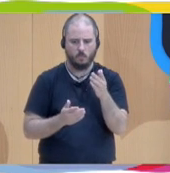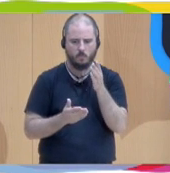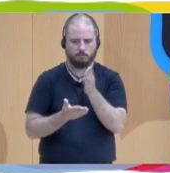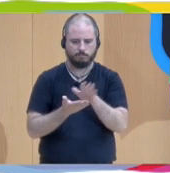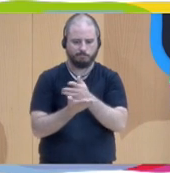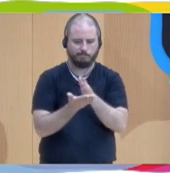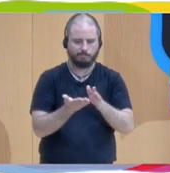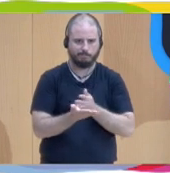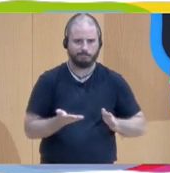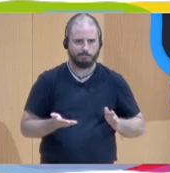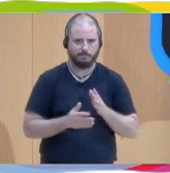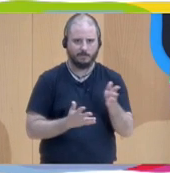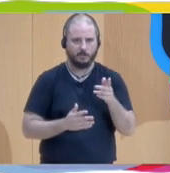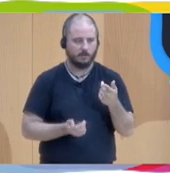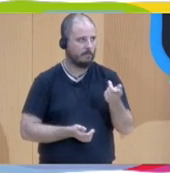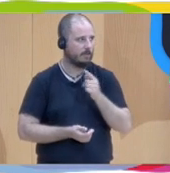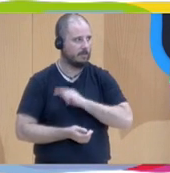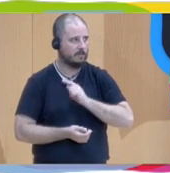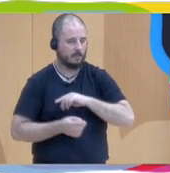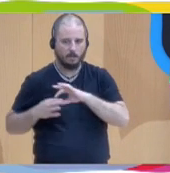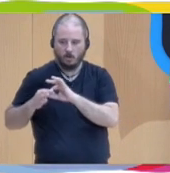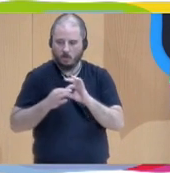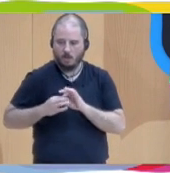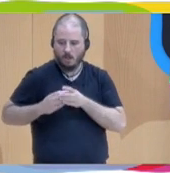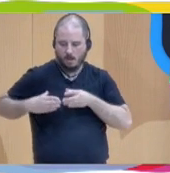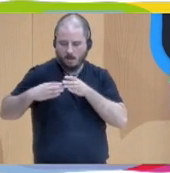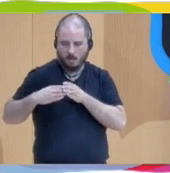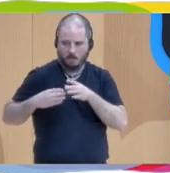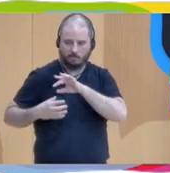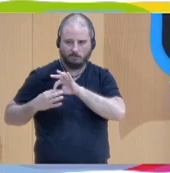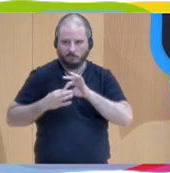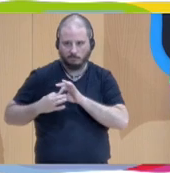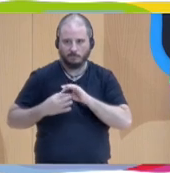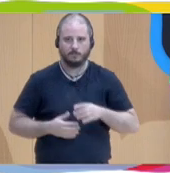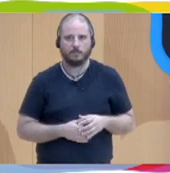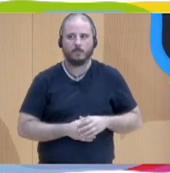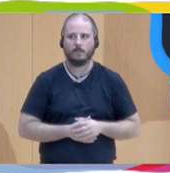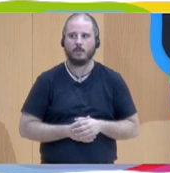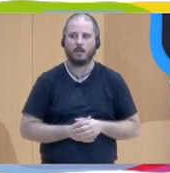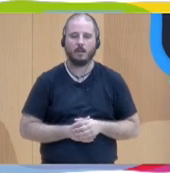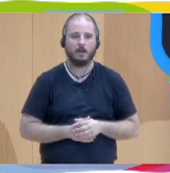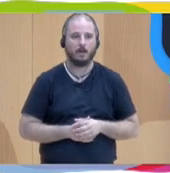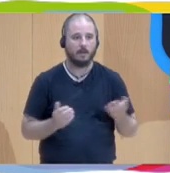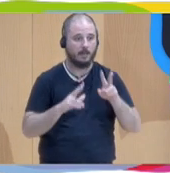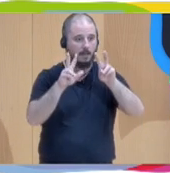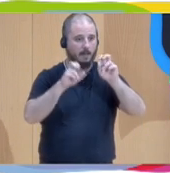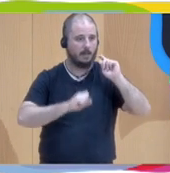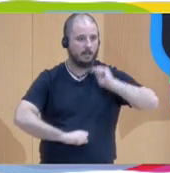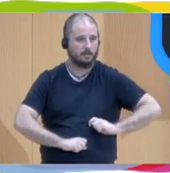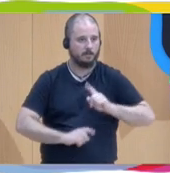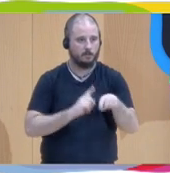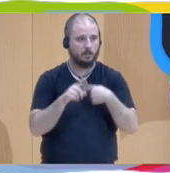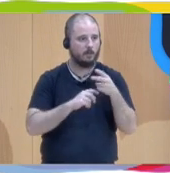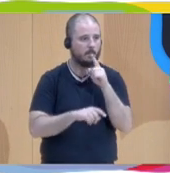aquello de sentirse equipo, porque cuando nos sentimos equipo sumamos. Vamos a hablar precisamente de los profesionales. La siguiente pregunta nos va a